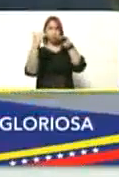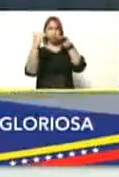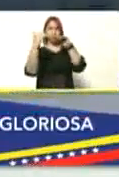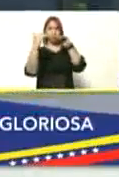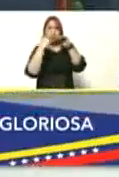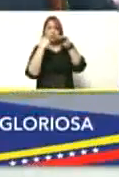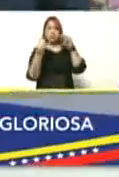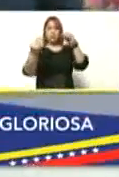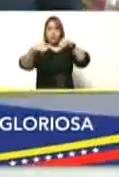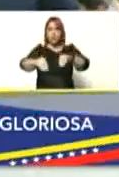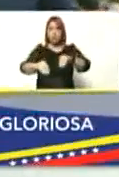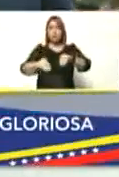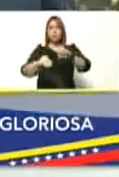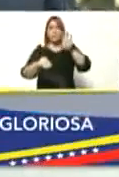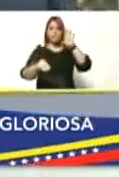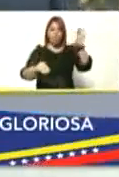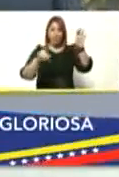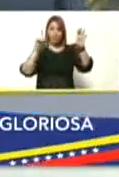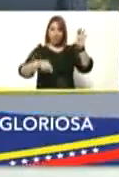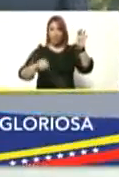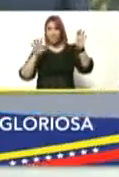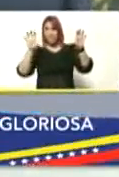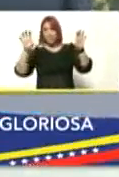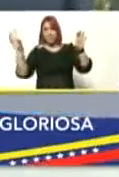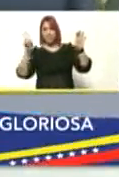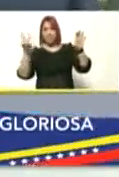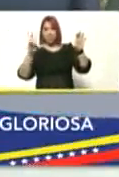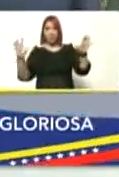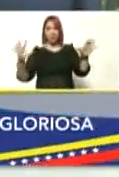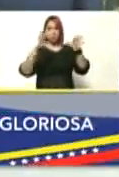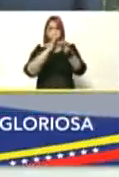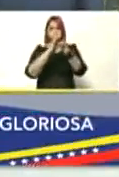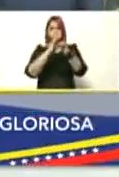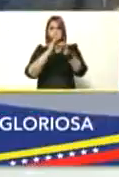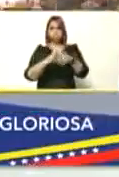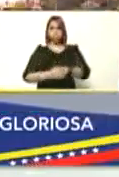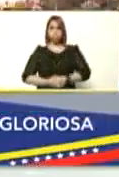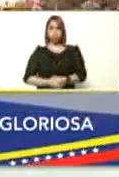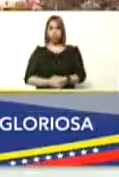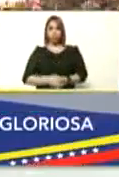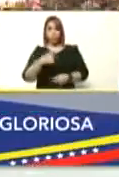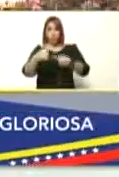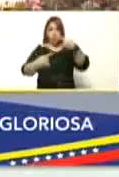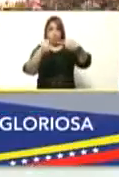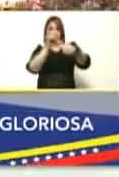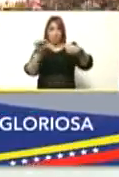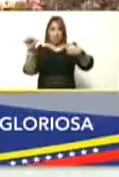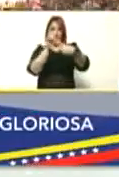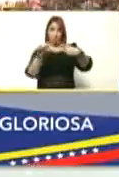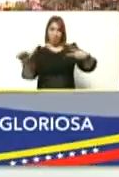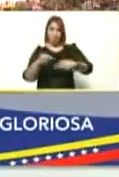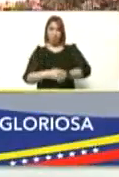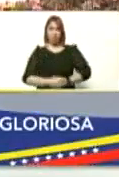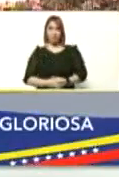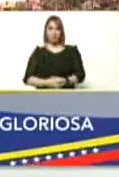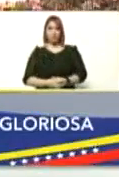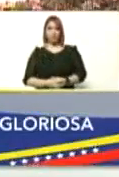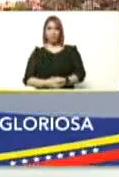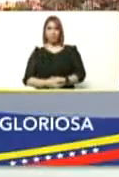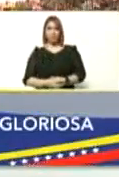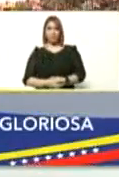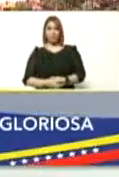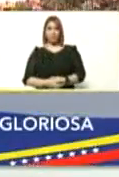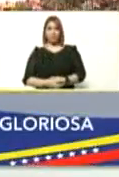la cooperación entre Nicaragua y Venezuela y en las próximas semanas se va